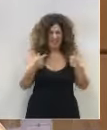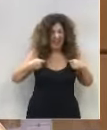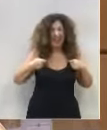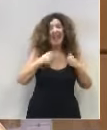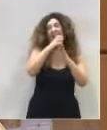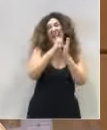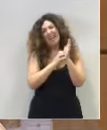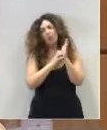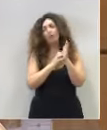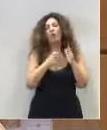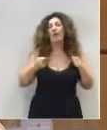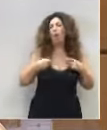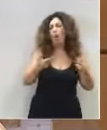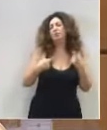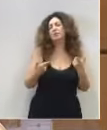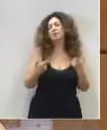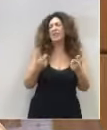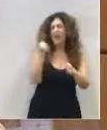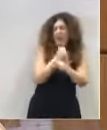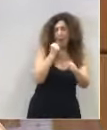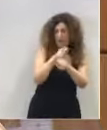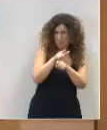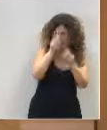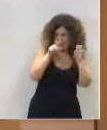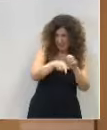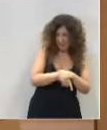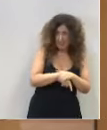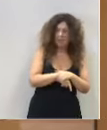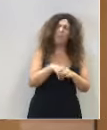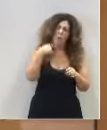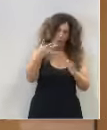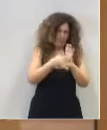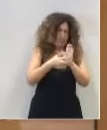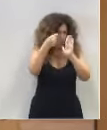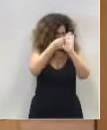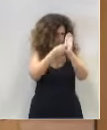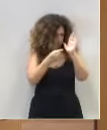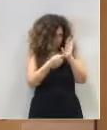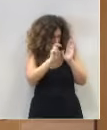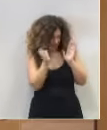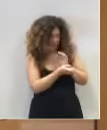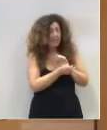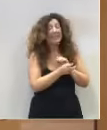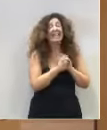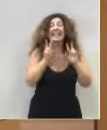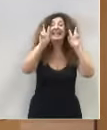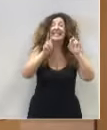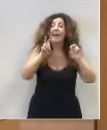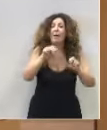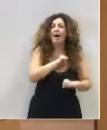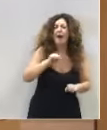laborales por esta vía. Después podemos hablar de todo el paquete. Y en el caso de los autónomos, que es un